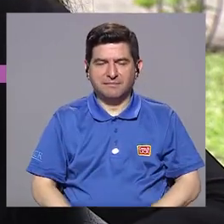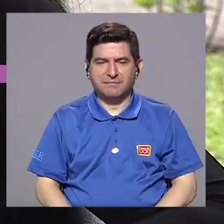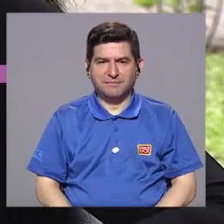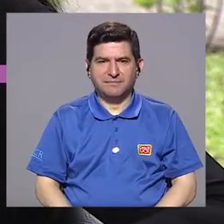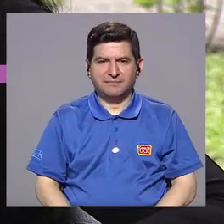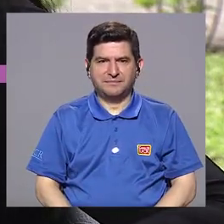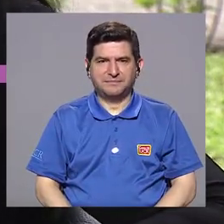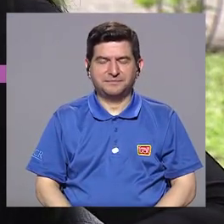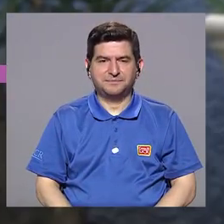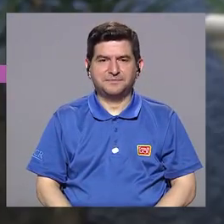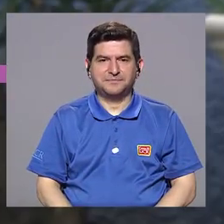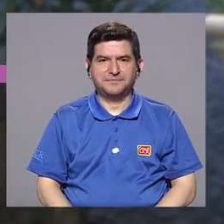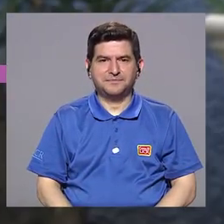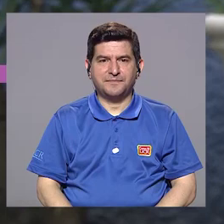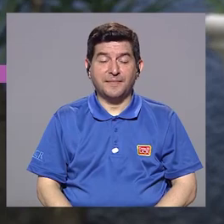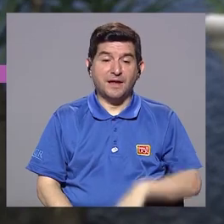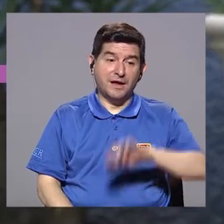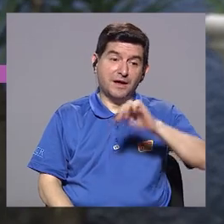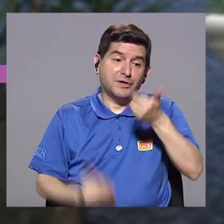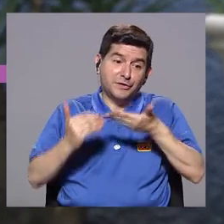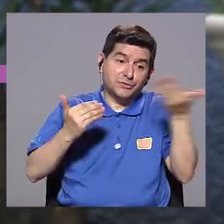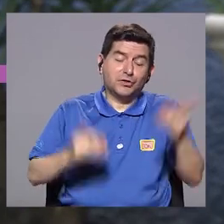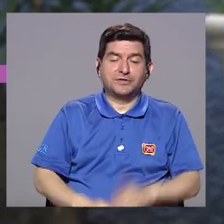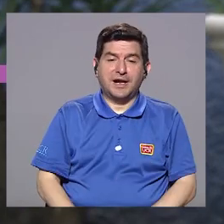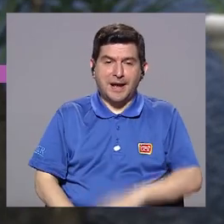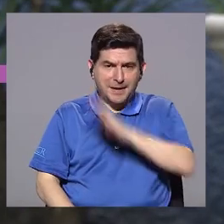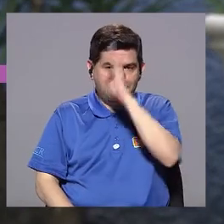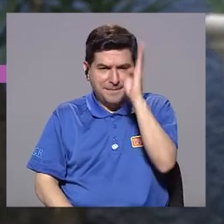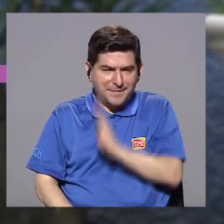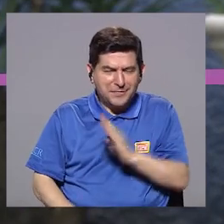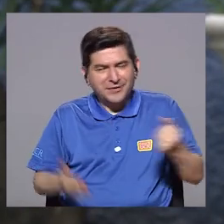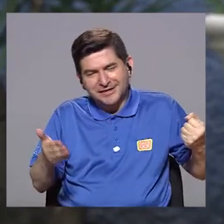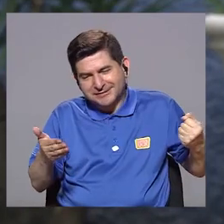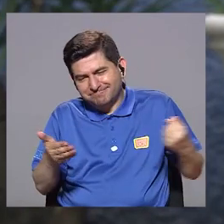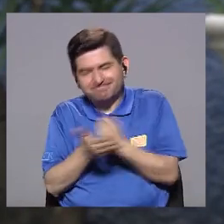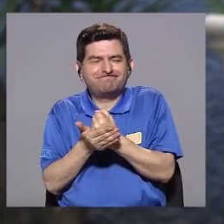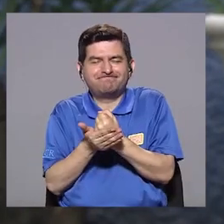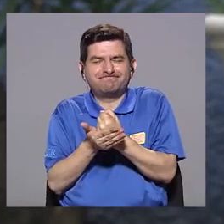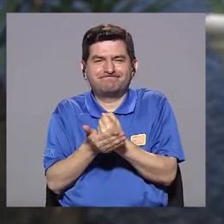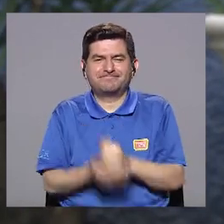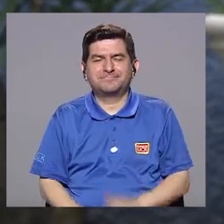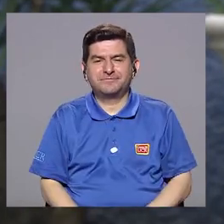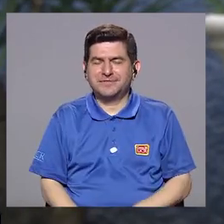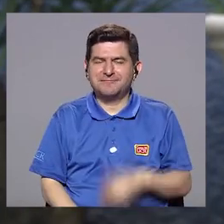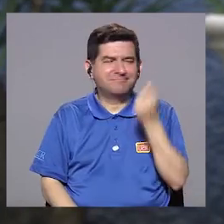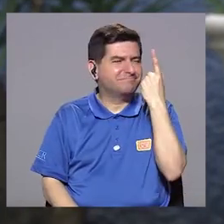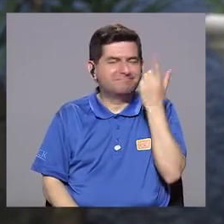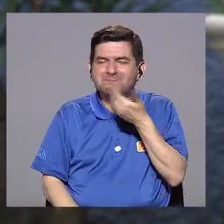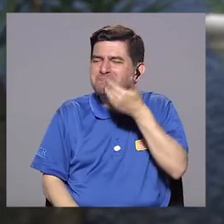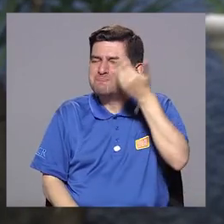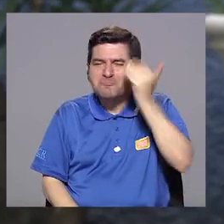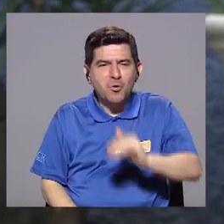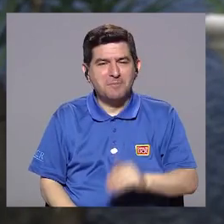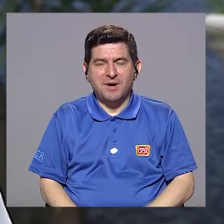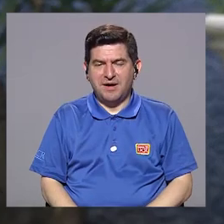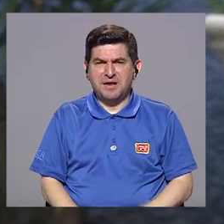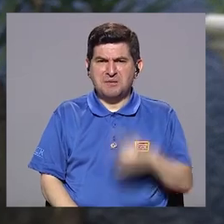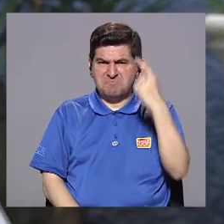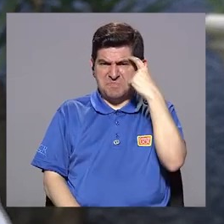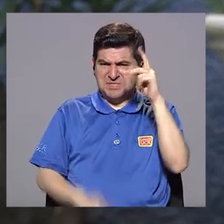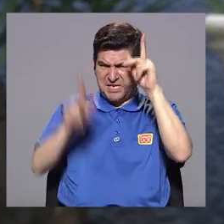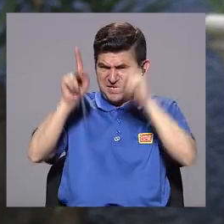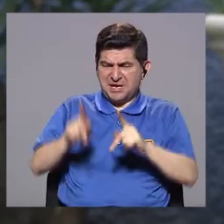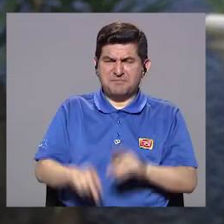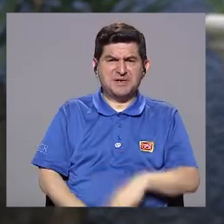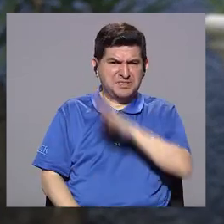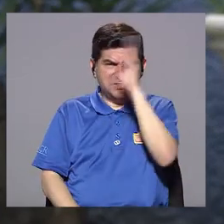conversar? Bueno, esa es otra cosa. La bipolaridad, lamentablemente, está muy mal entendida. Se tiende a pensar que la